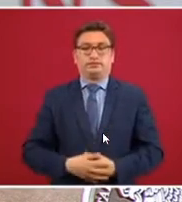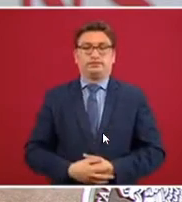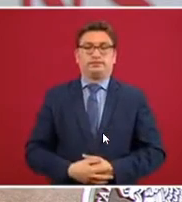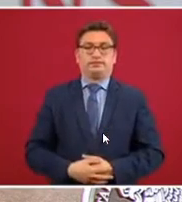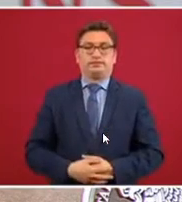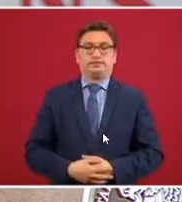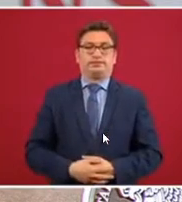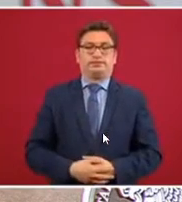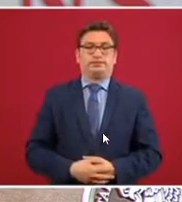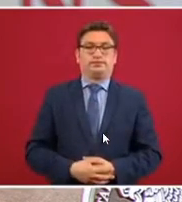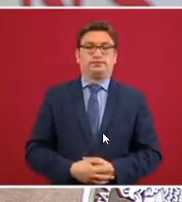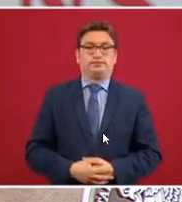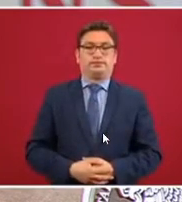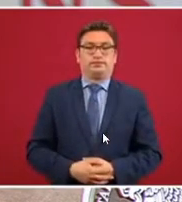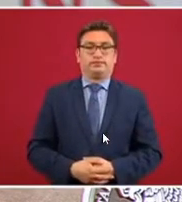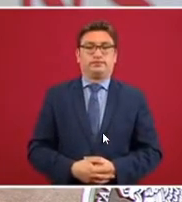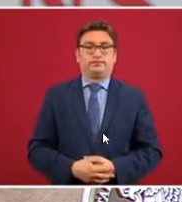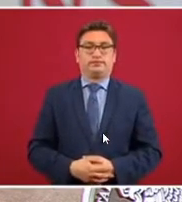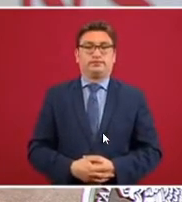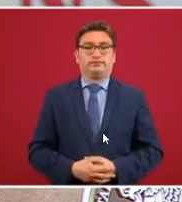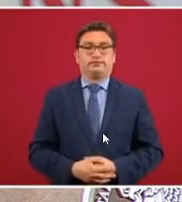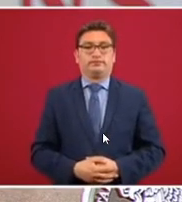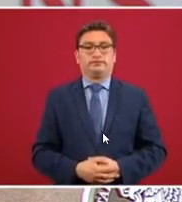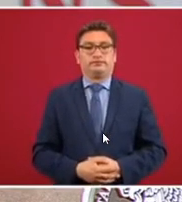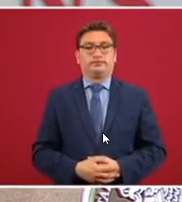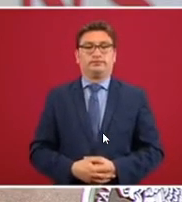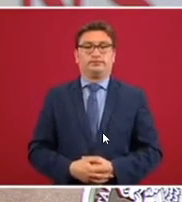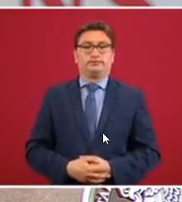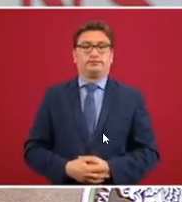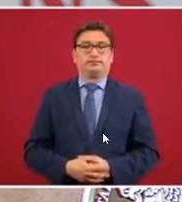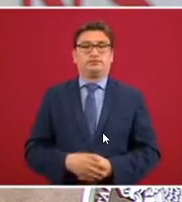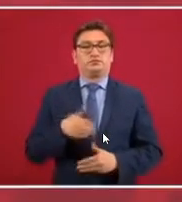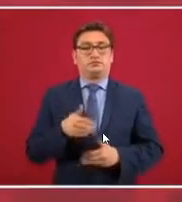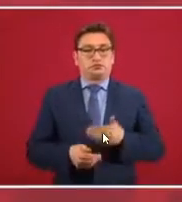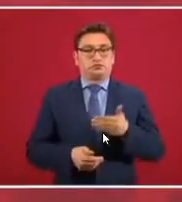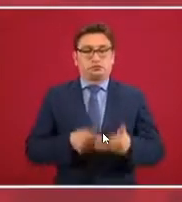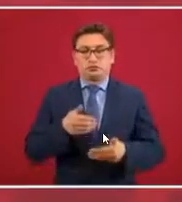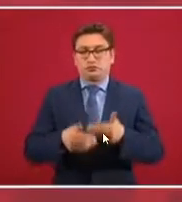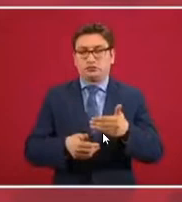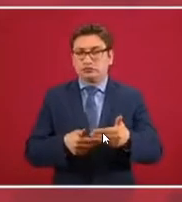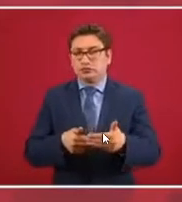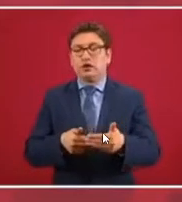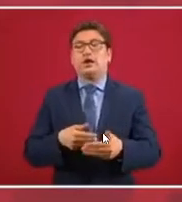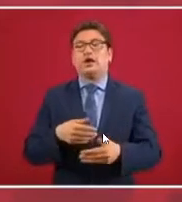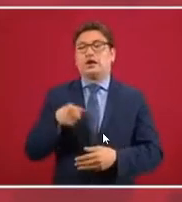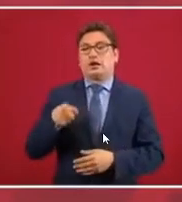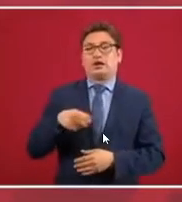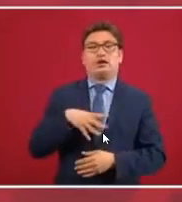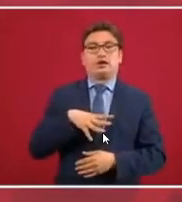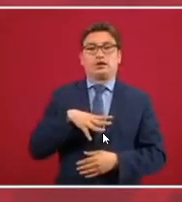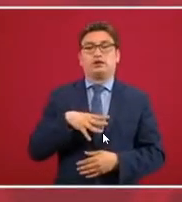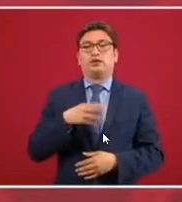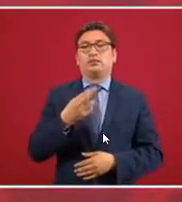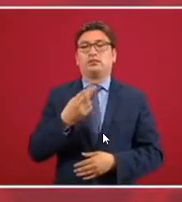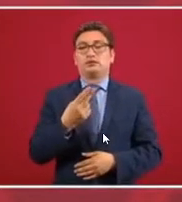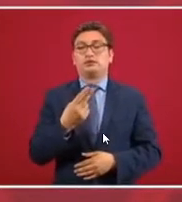Se avanza a razón de 25 mil colocaciones